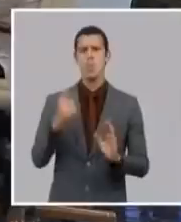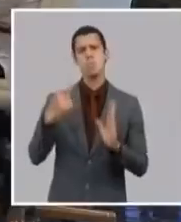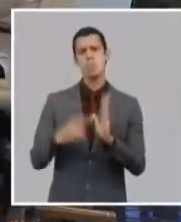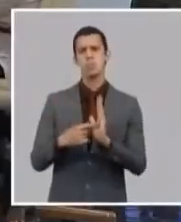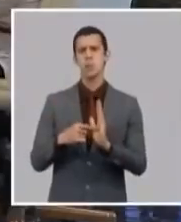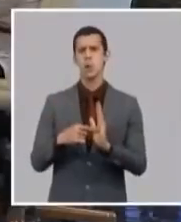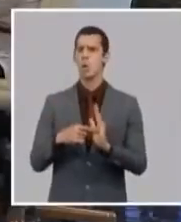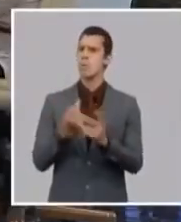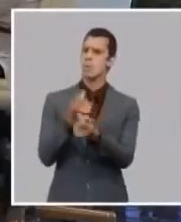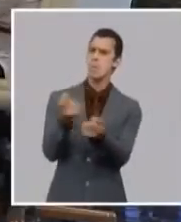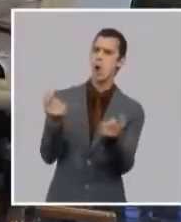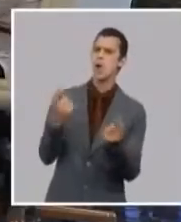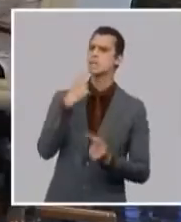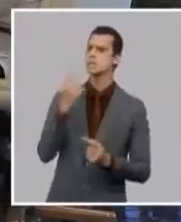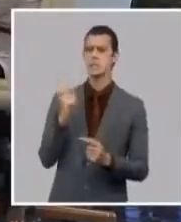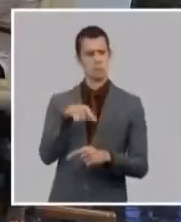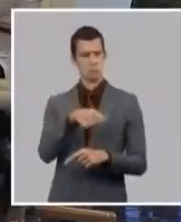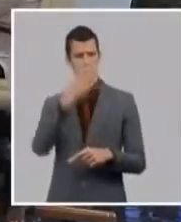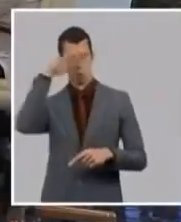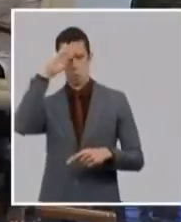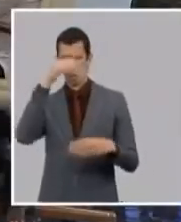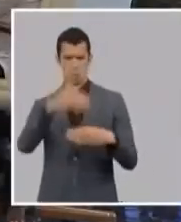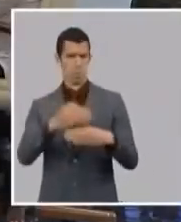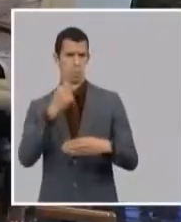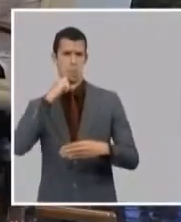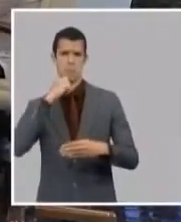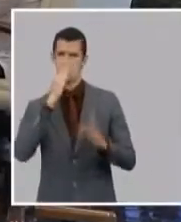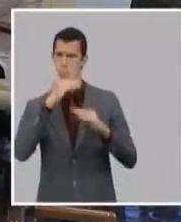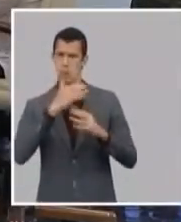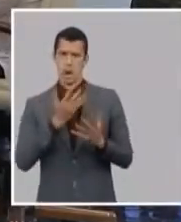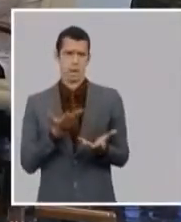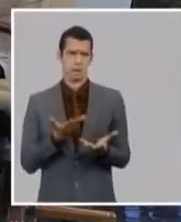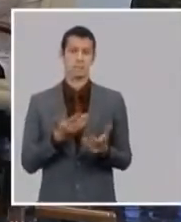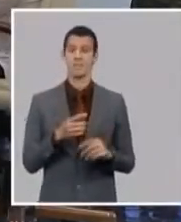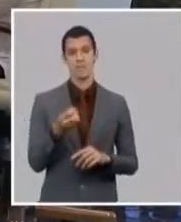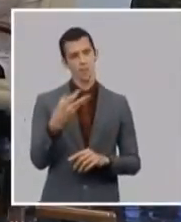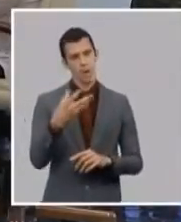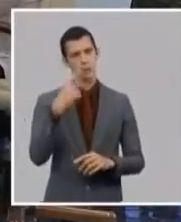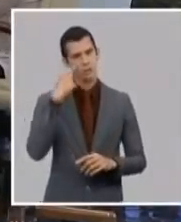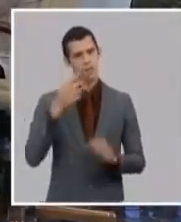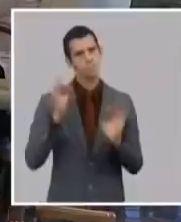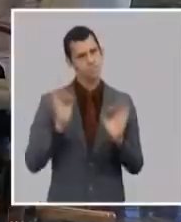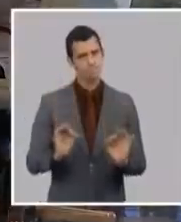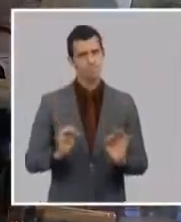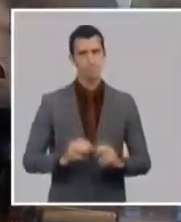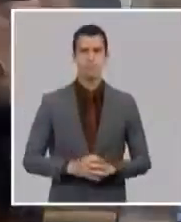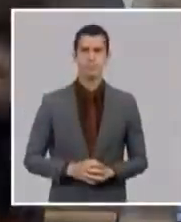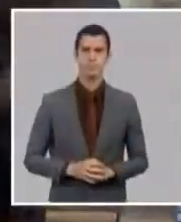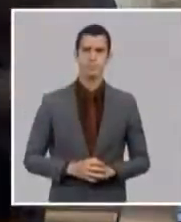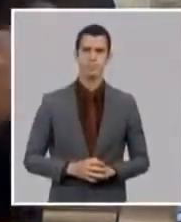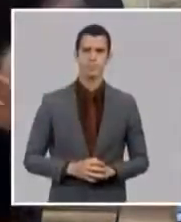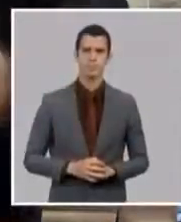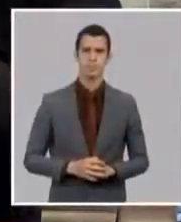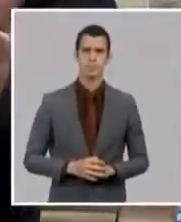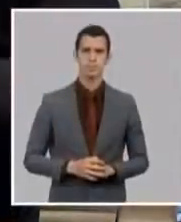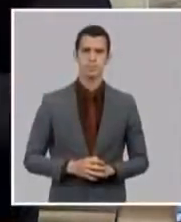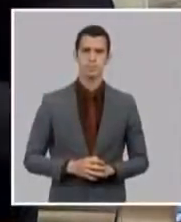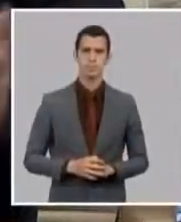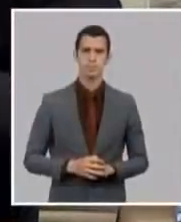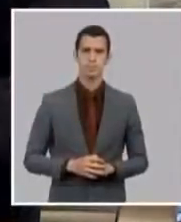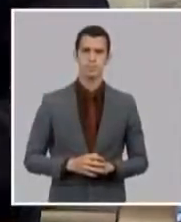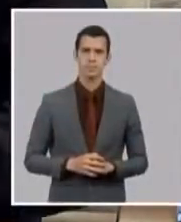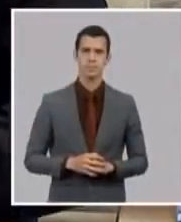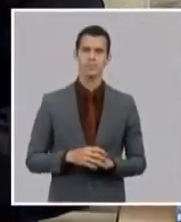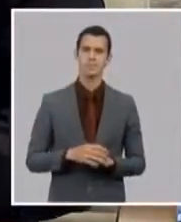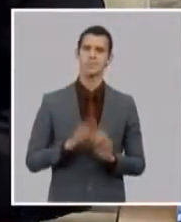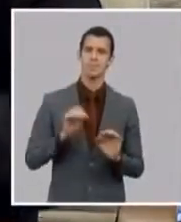que el bloqueo en Cuba no hay bloqueo yo me he quedado asombrado como a veces los intercambios familiares